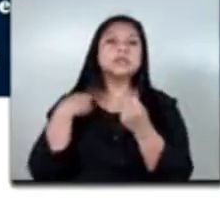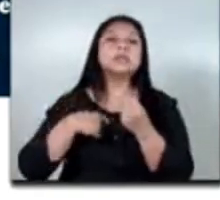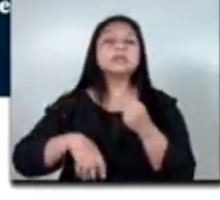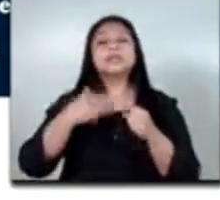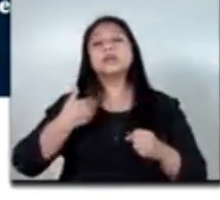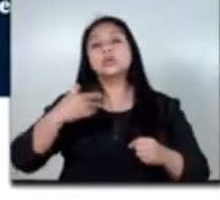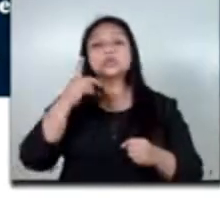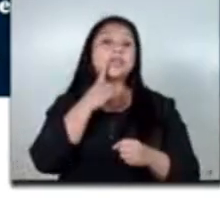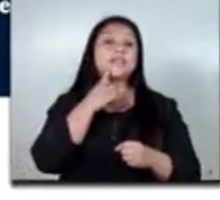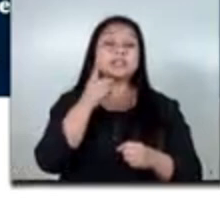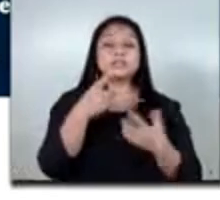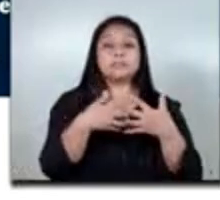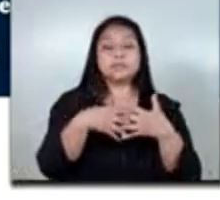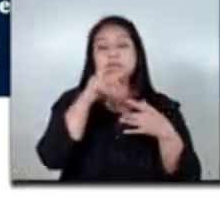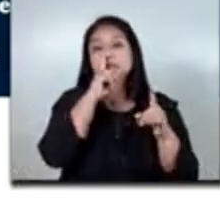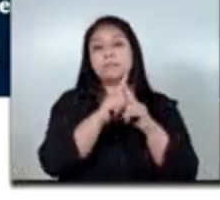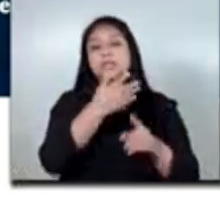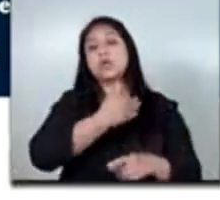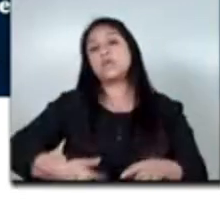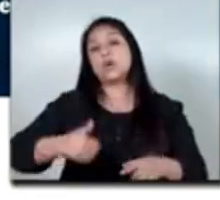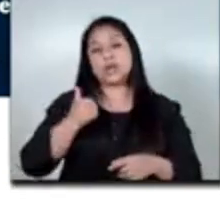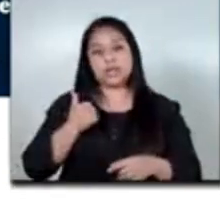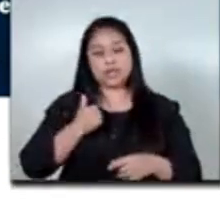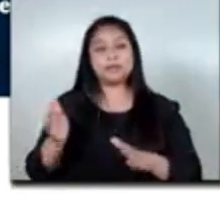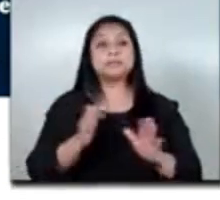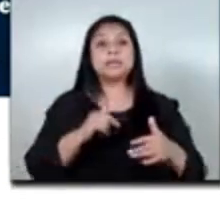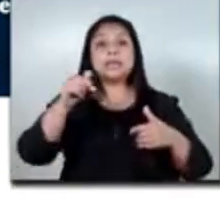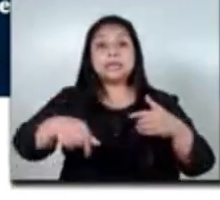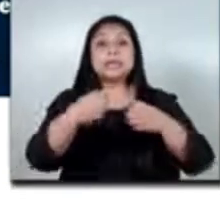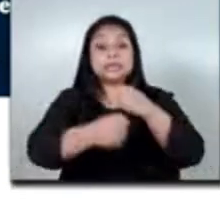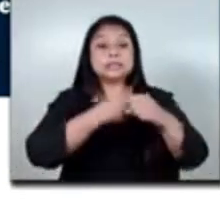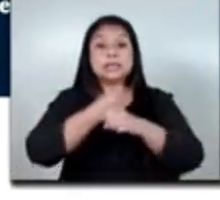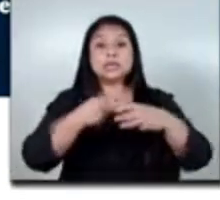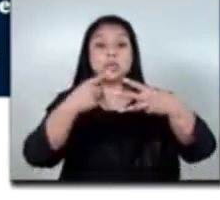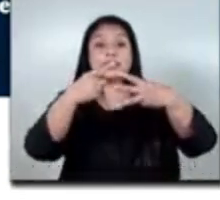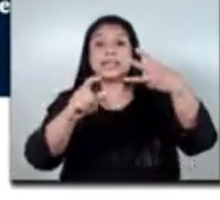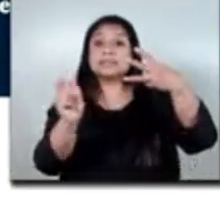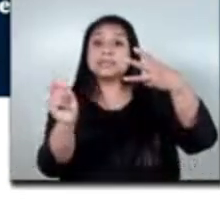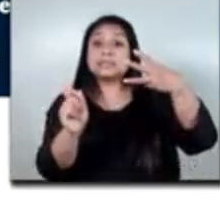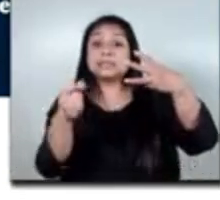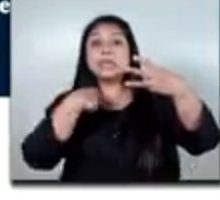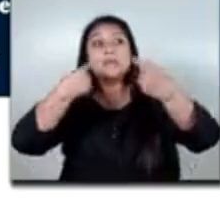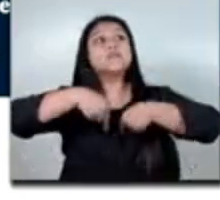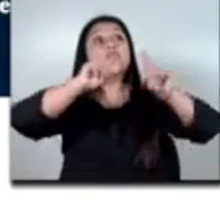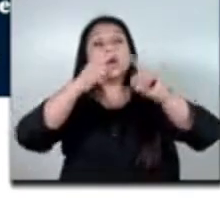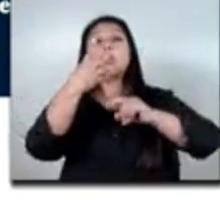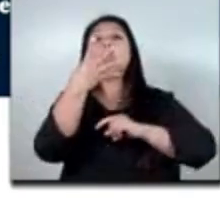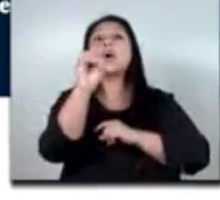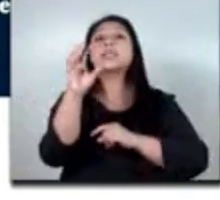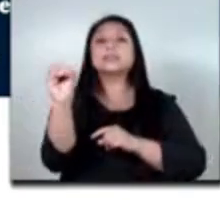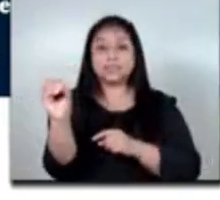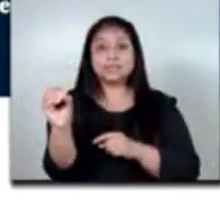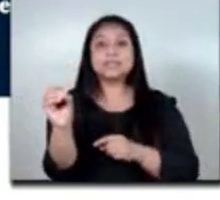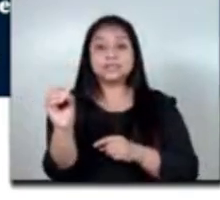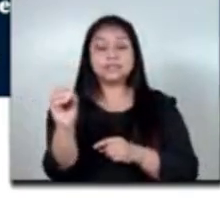gobierno canadiense y este año en lo que va el primer trimestre llevamos ya 400 personas sin contar todas aquellas que